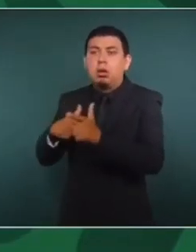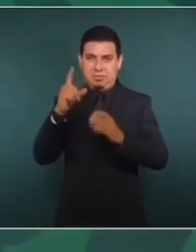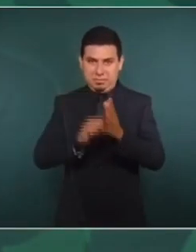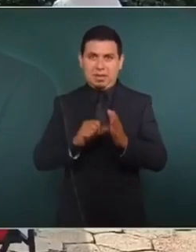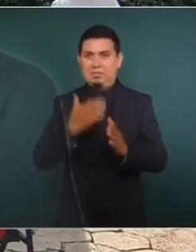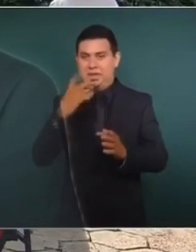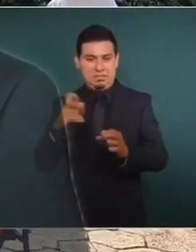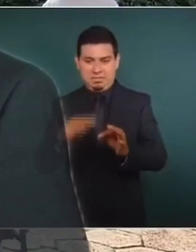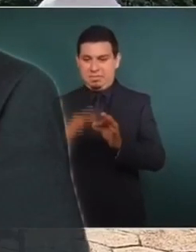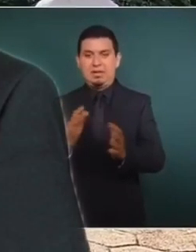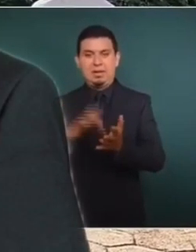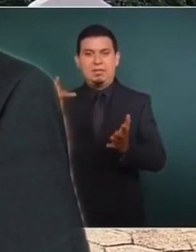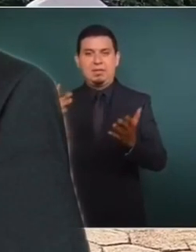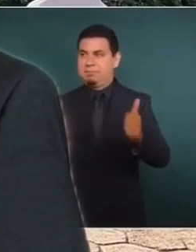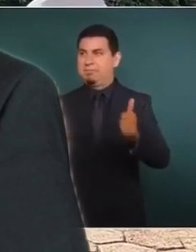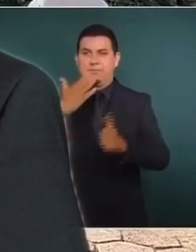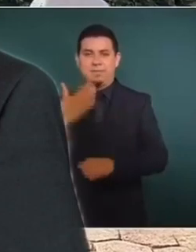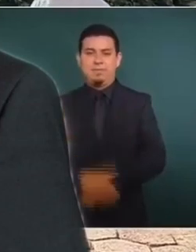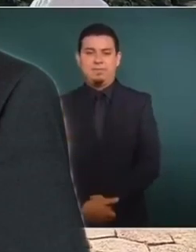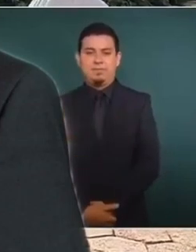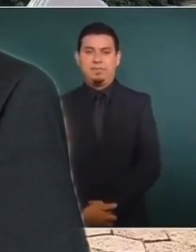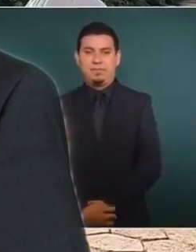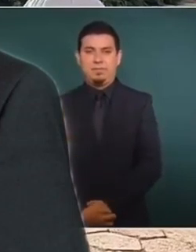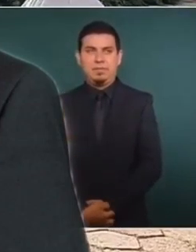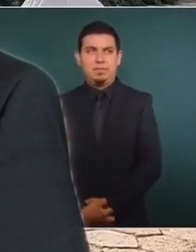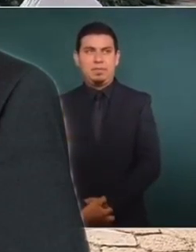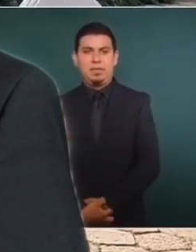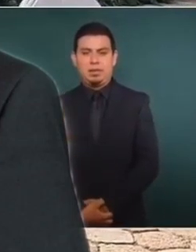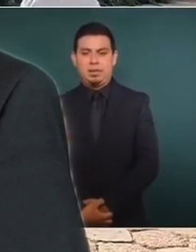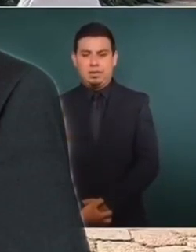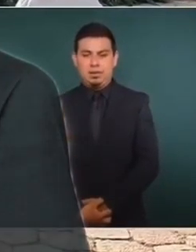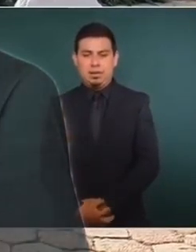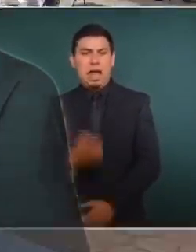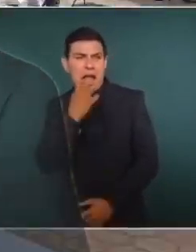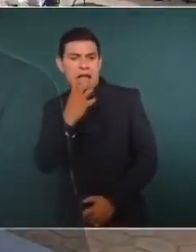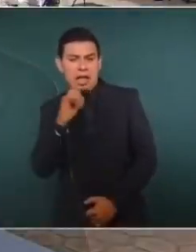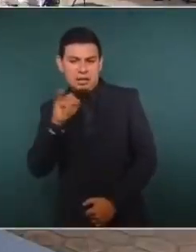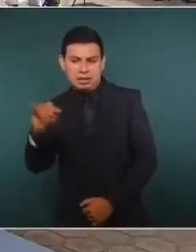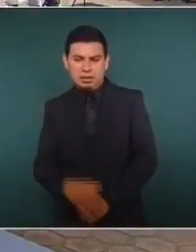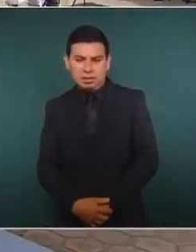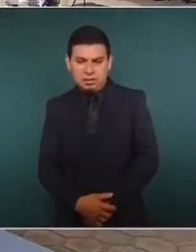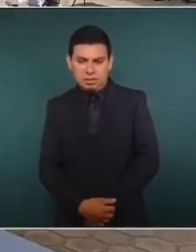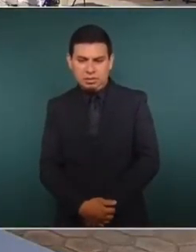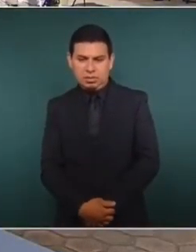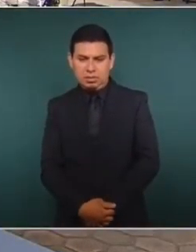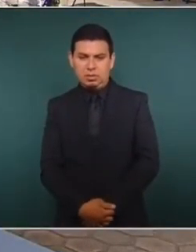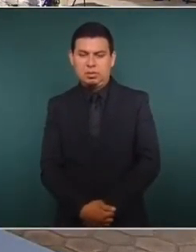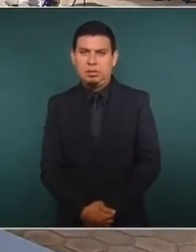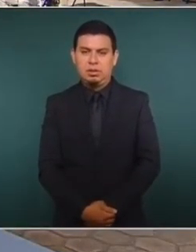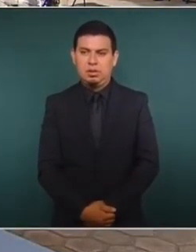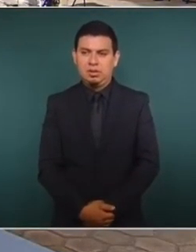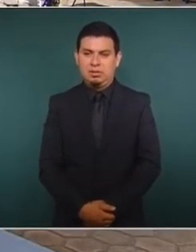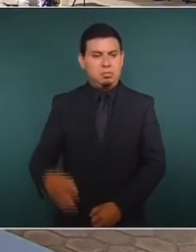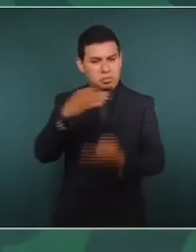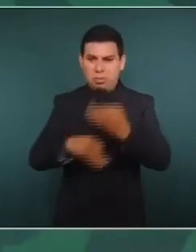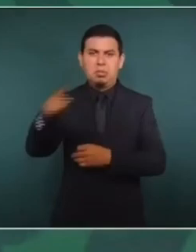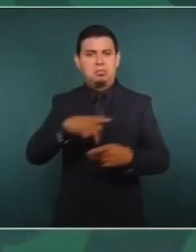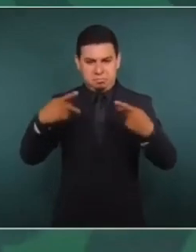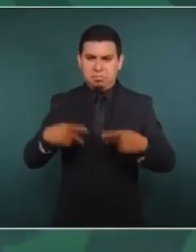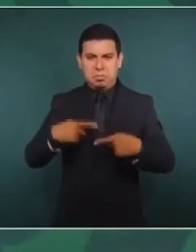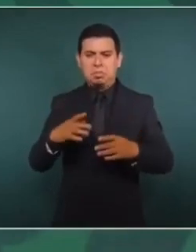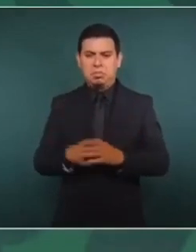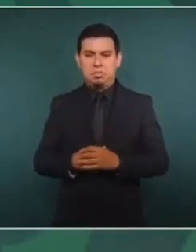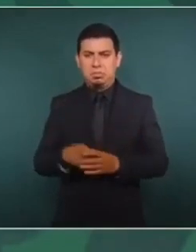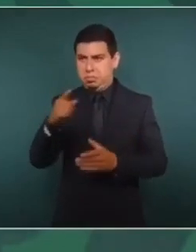que imperaba. ¿Usted considera que la Fiscalía General Pública podía llamar al expresidente Peña Nieto a declarar? Yo creo que todos los involucrados,